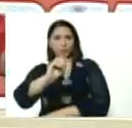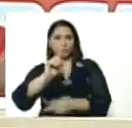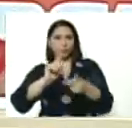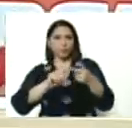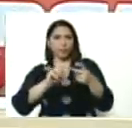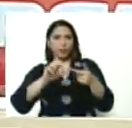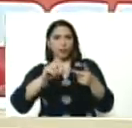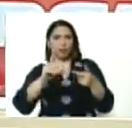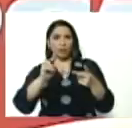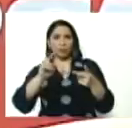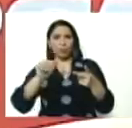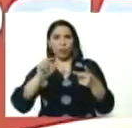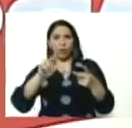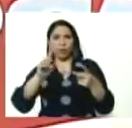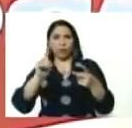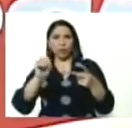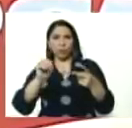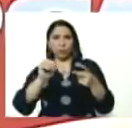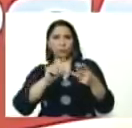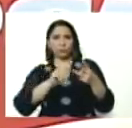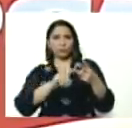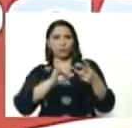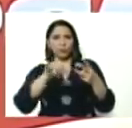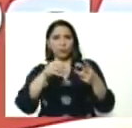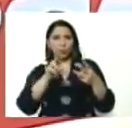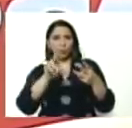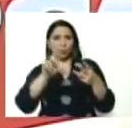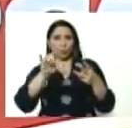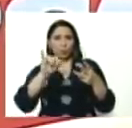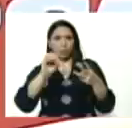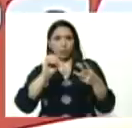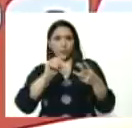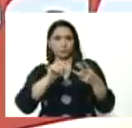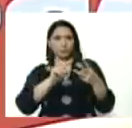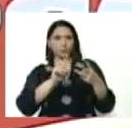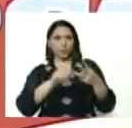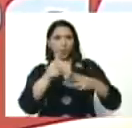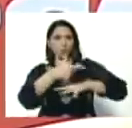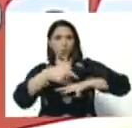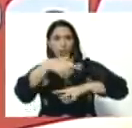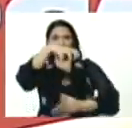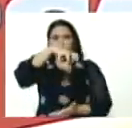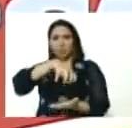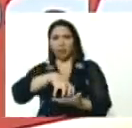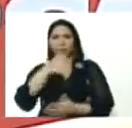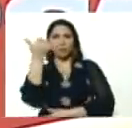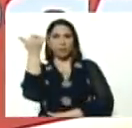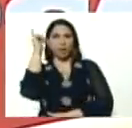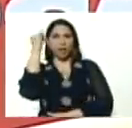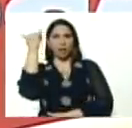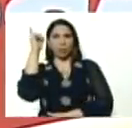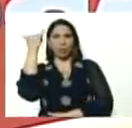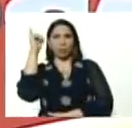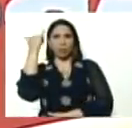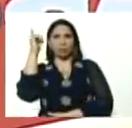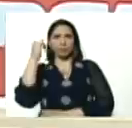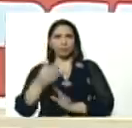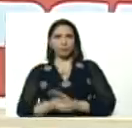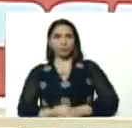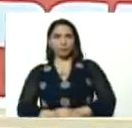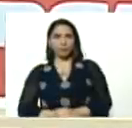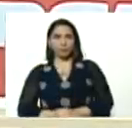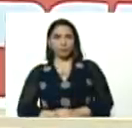Piñate, perdón, para que no dé chance, Julio León Heredia, gobernador del estado, Yaracuy, pero además,